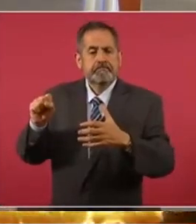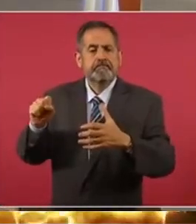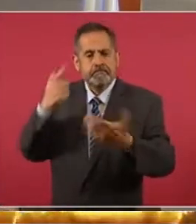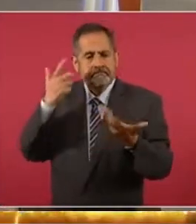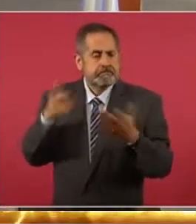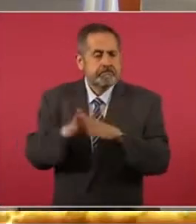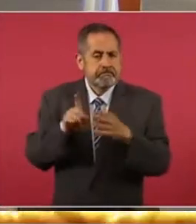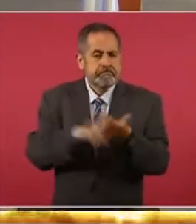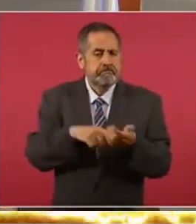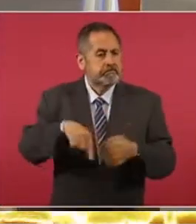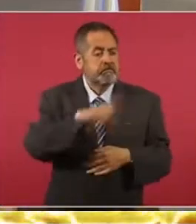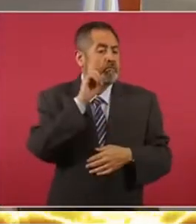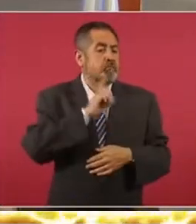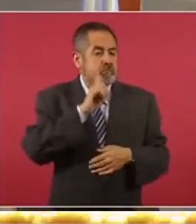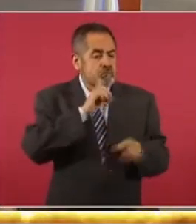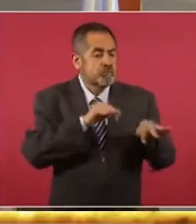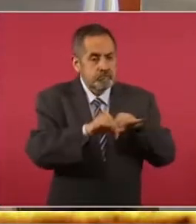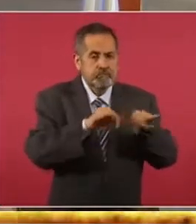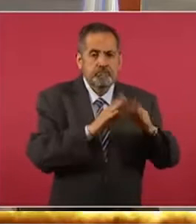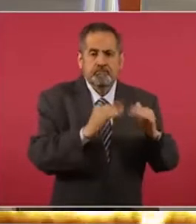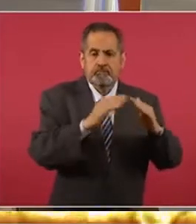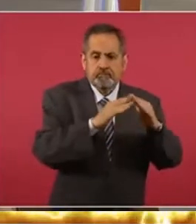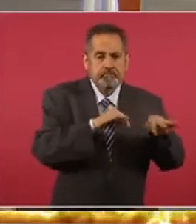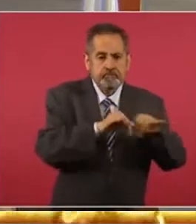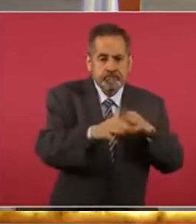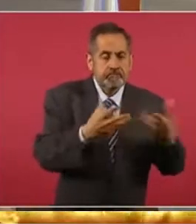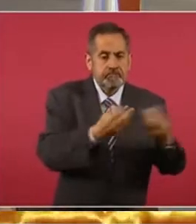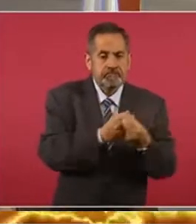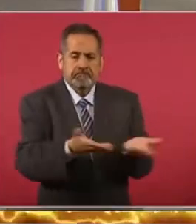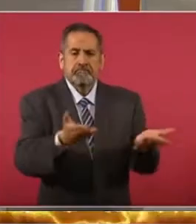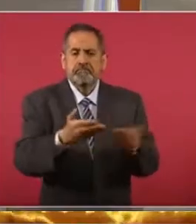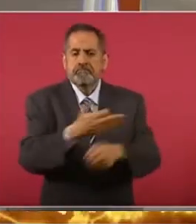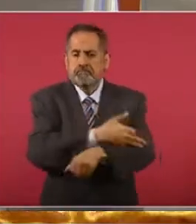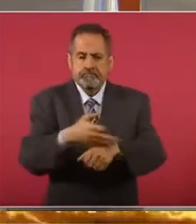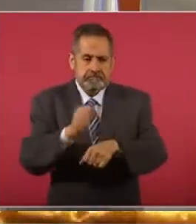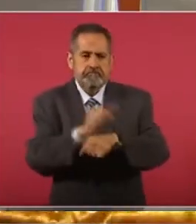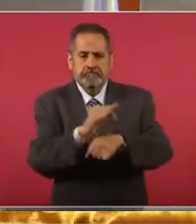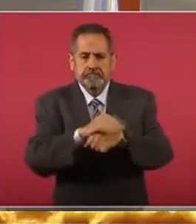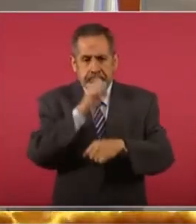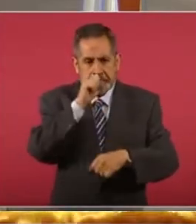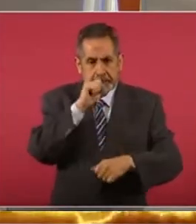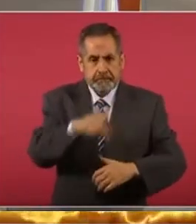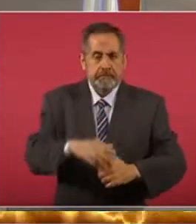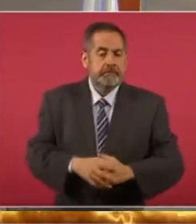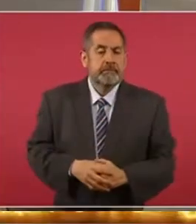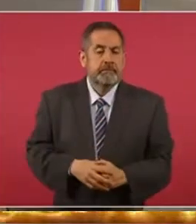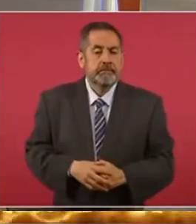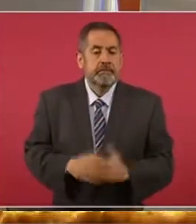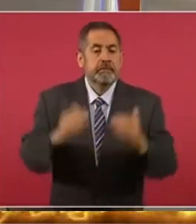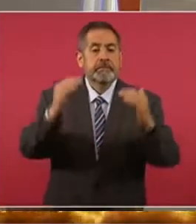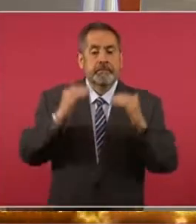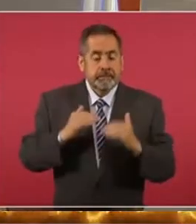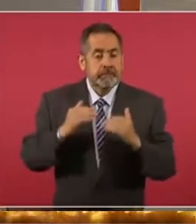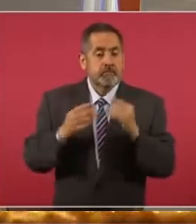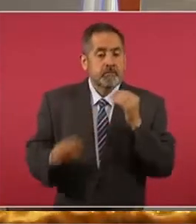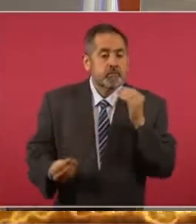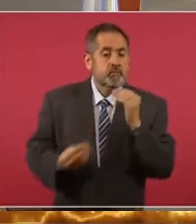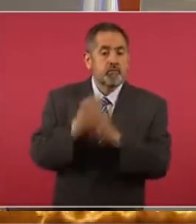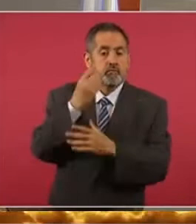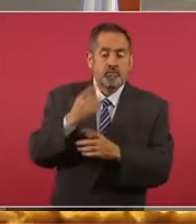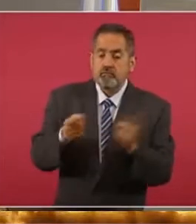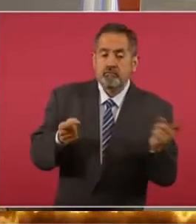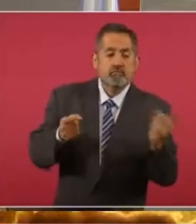se ha venido trabajando de la mano del Instituto Mexicano del Seguro Social. Adelante. Viene la etapa de incorporación